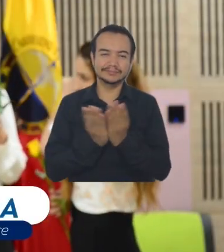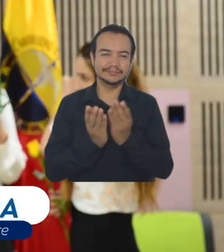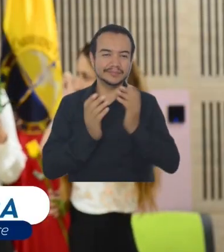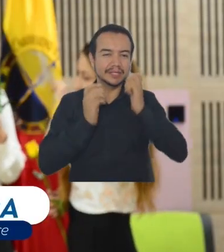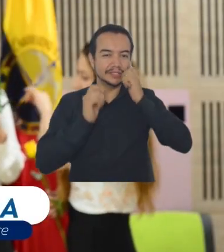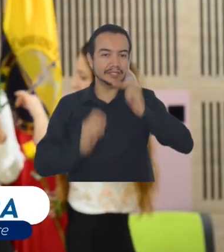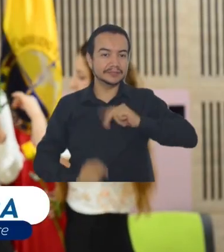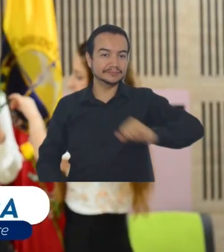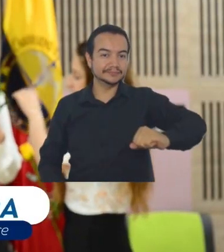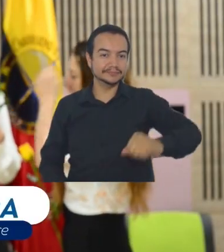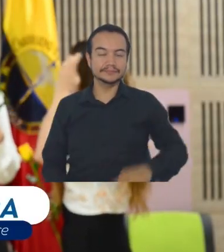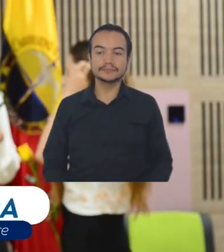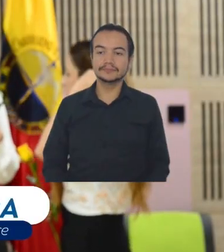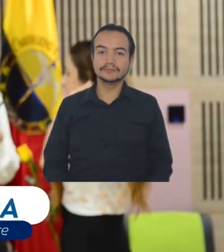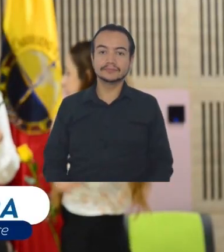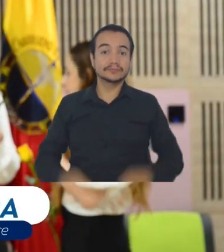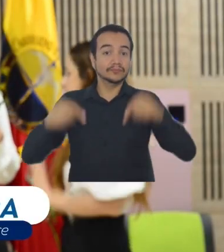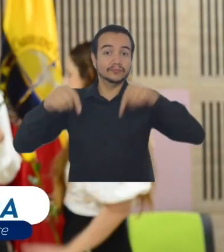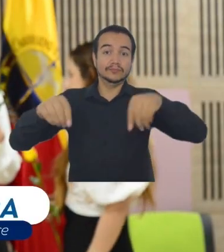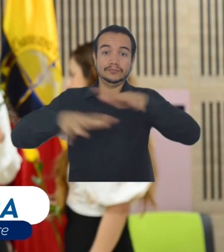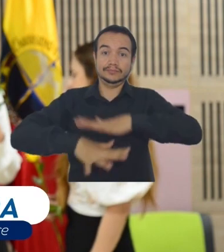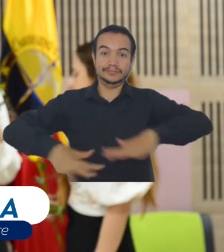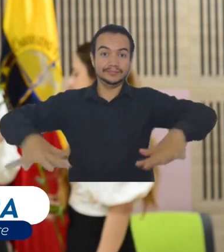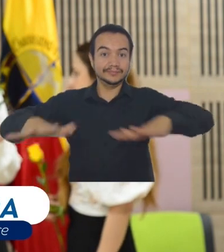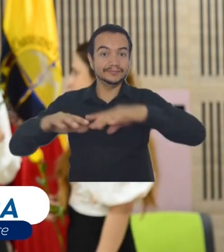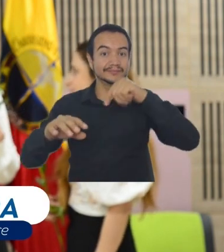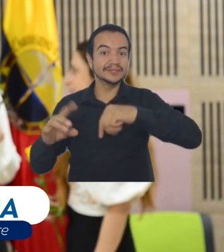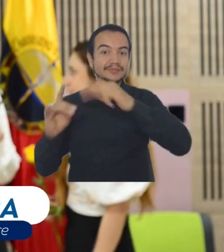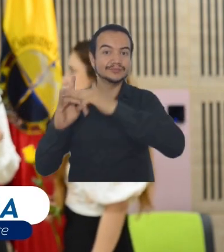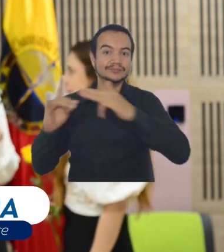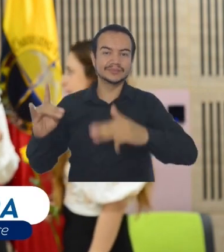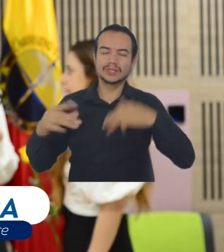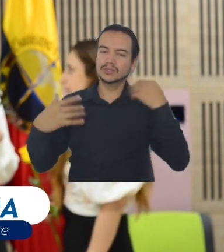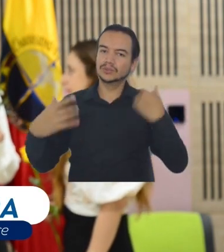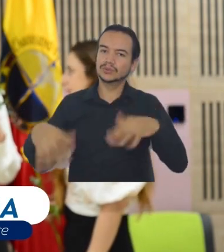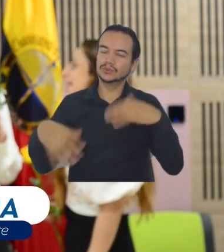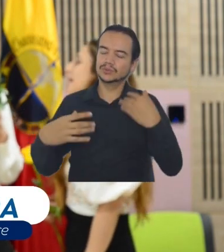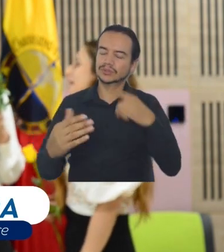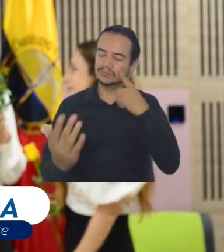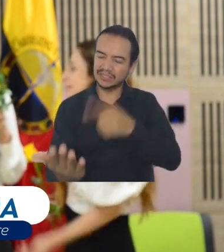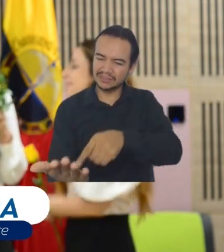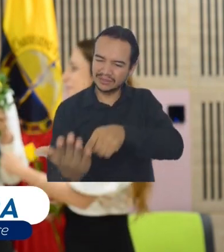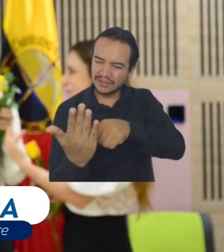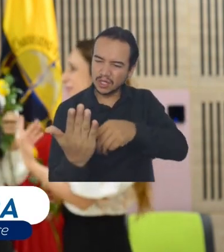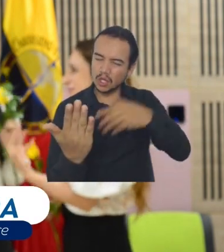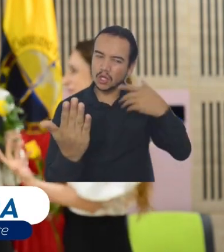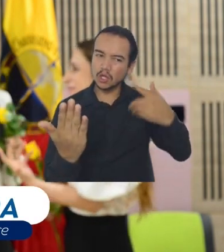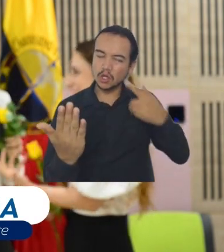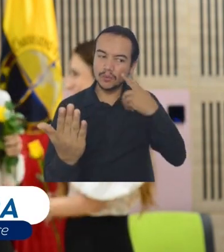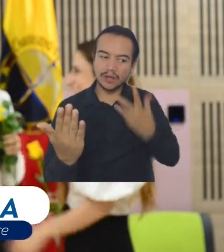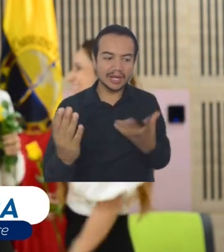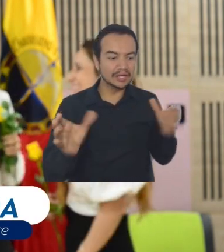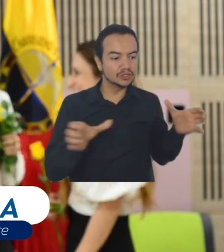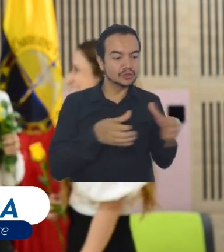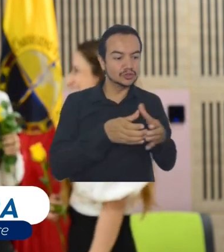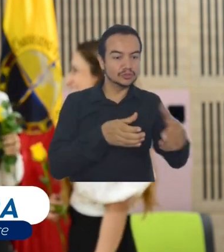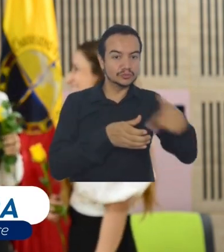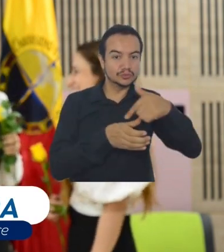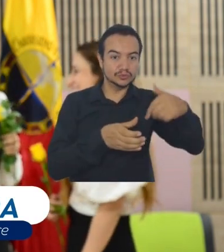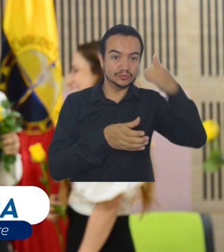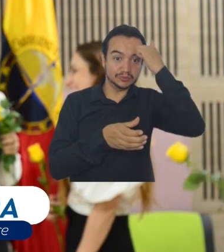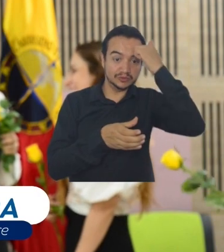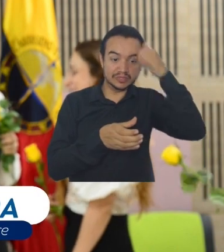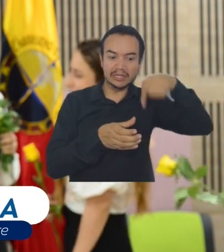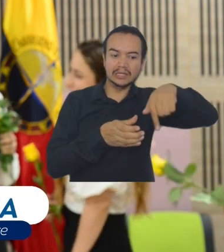espacios que nos permite la universidad es una prueba de cómo nosotros, a través de nuestros docentes y los diferentes enfoques que estos